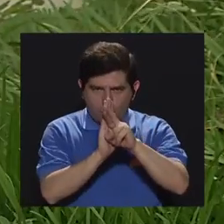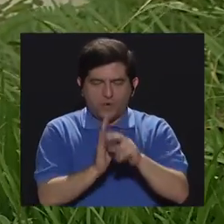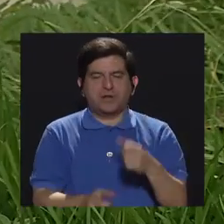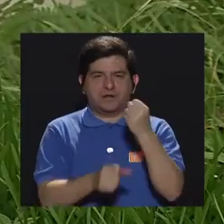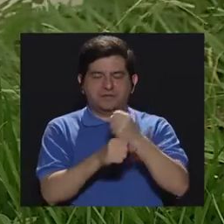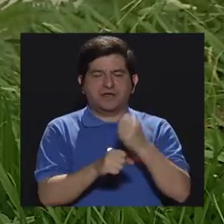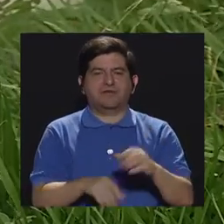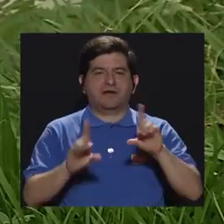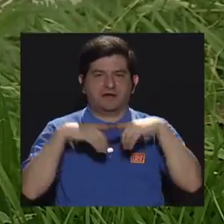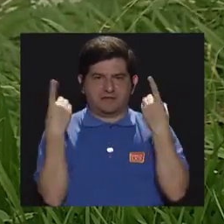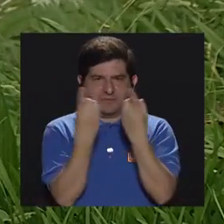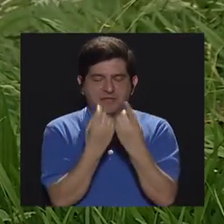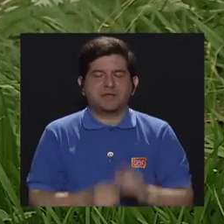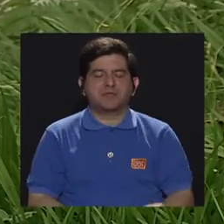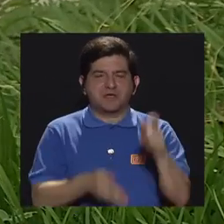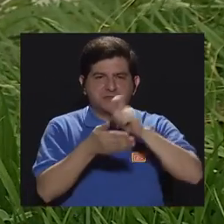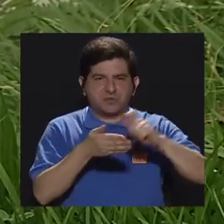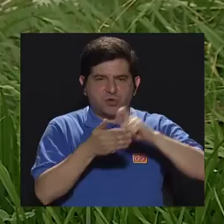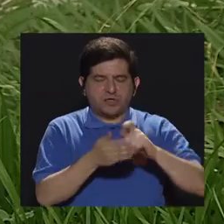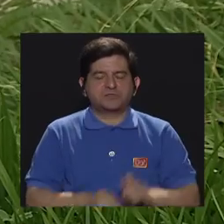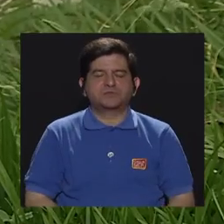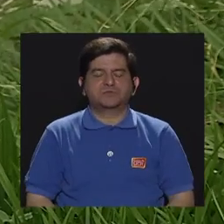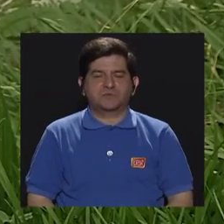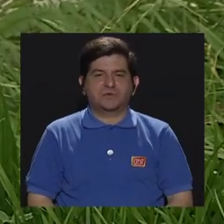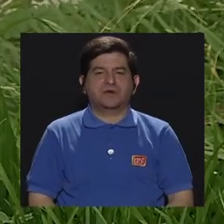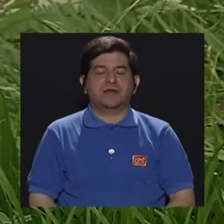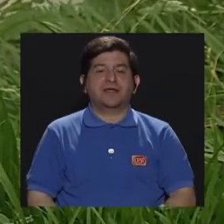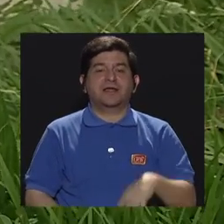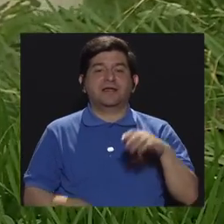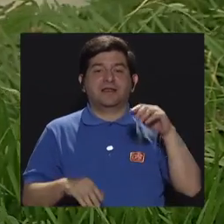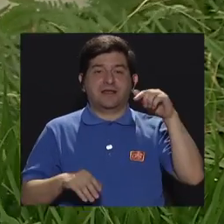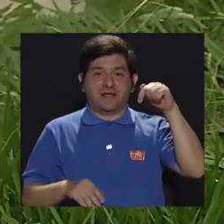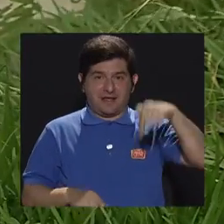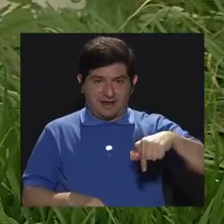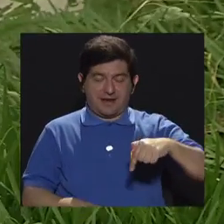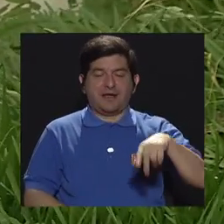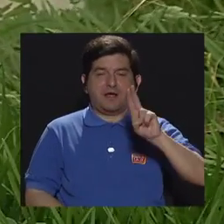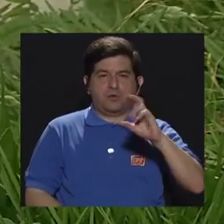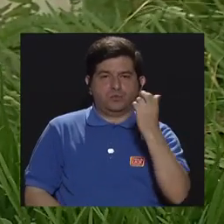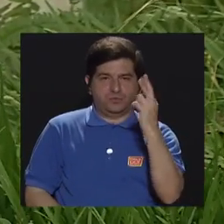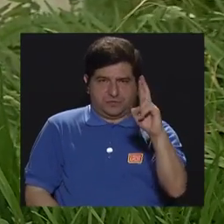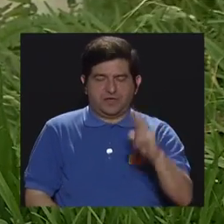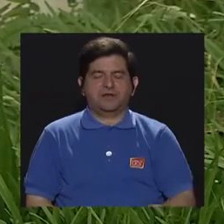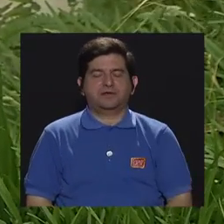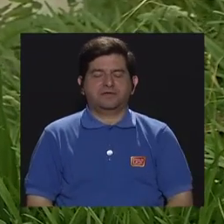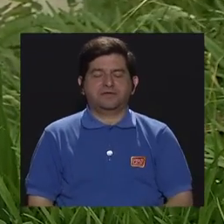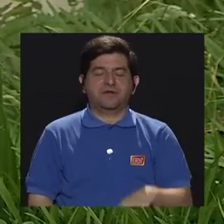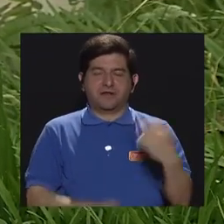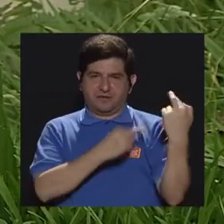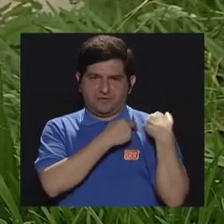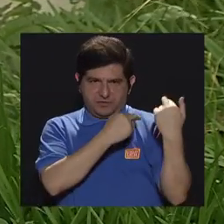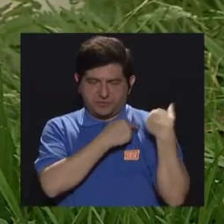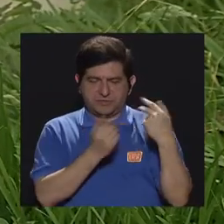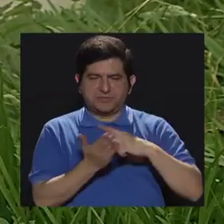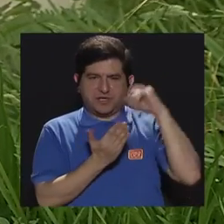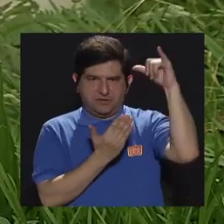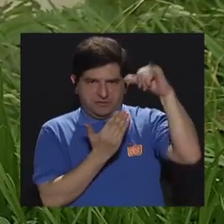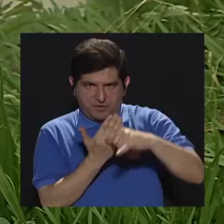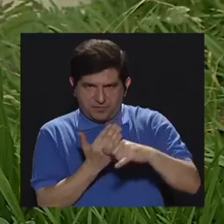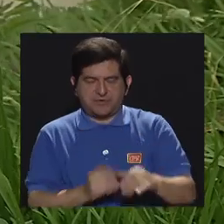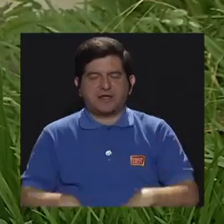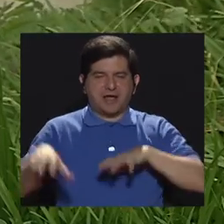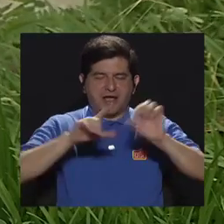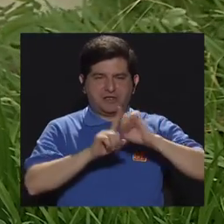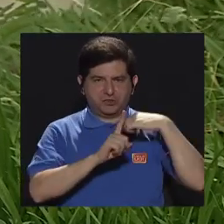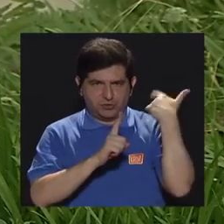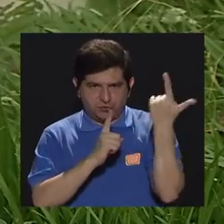Labora para la sección de educación primaria de la Escuela de Formación Docente de la Universidad de Costa Rica y es la responsable del proyecto de acción